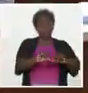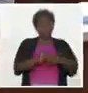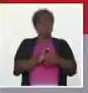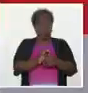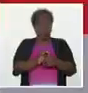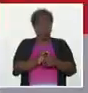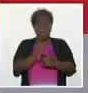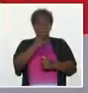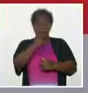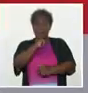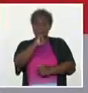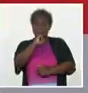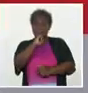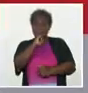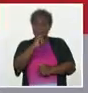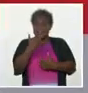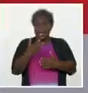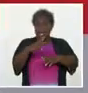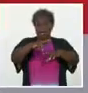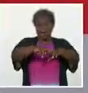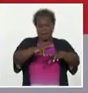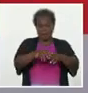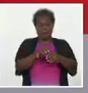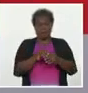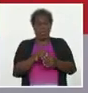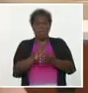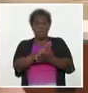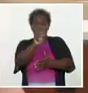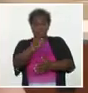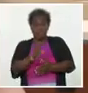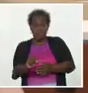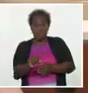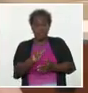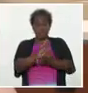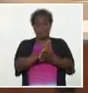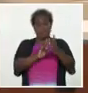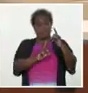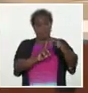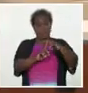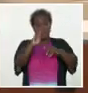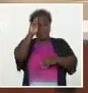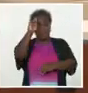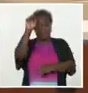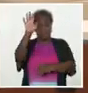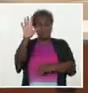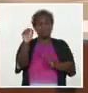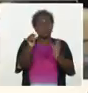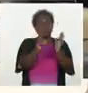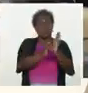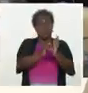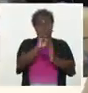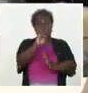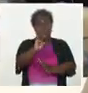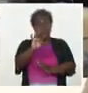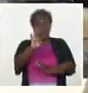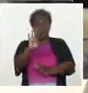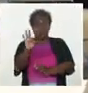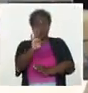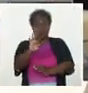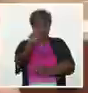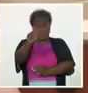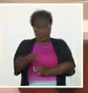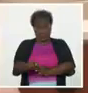más difícil se presenta en La Habana, Mayabeque y Matanzas. Se mantienen ingresados cinco mil novecientos ochenta y ocho